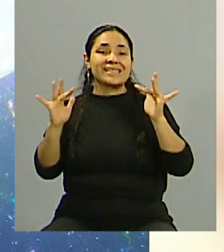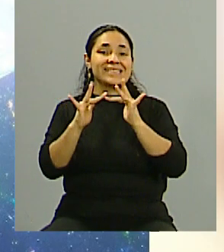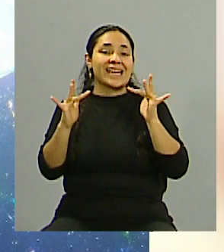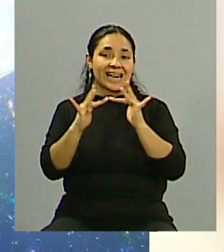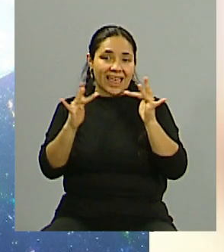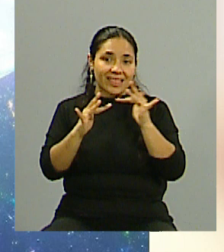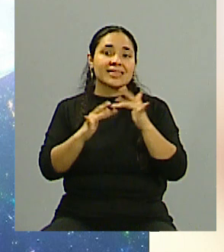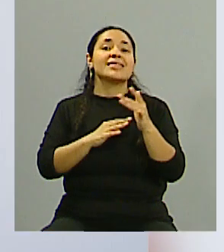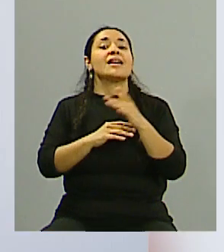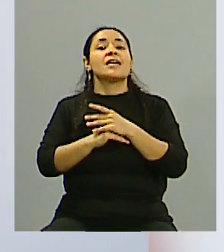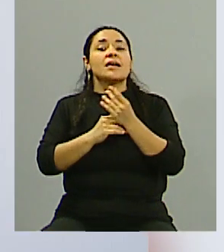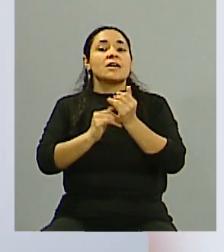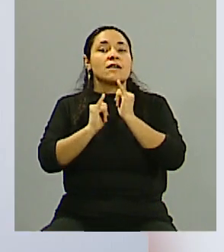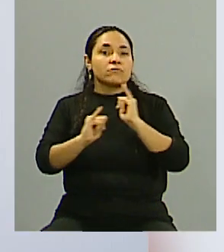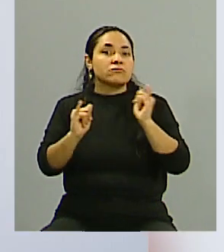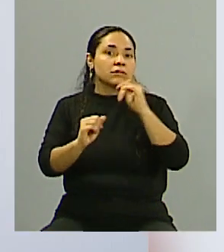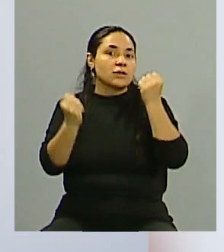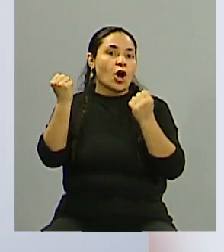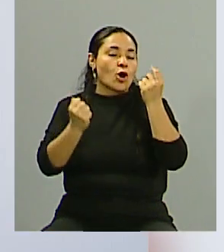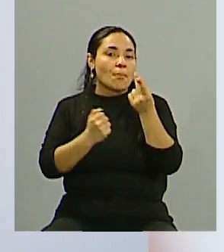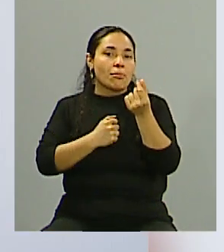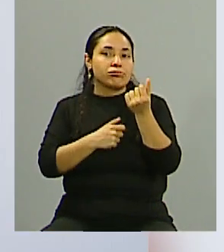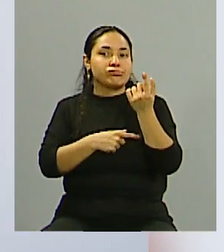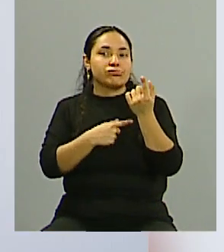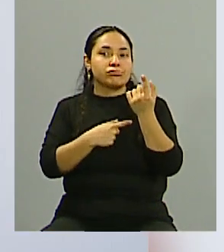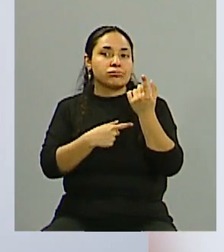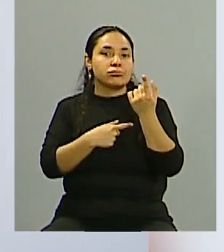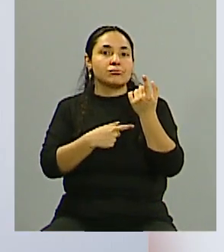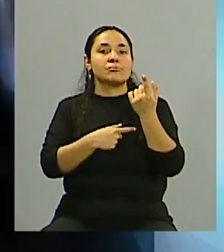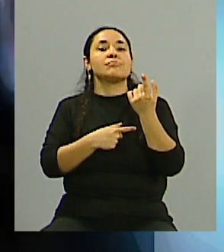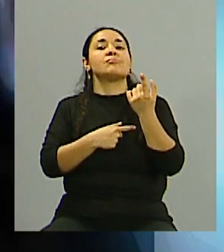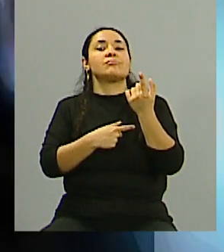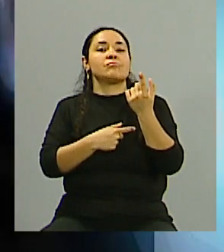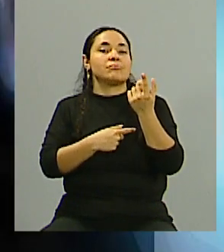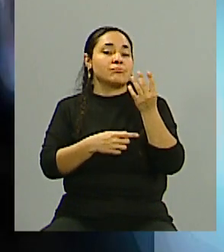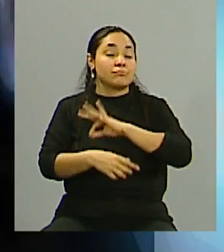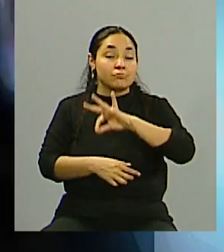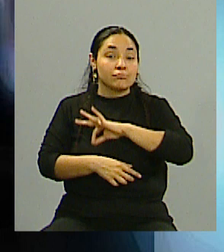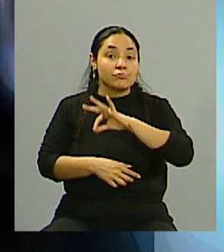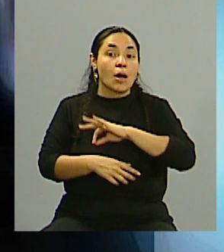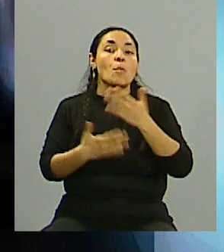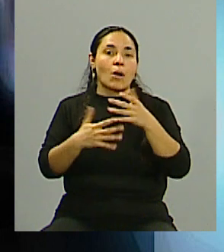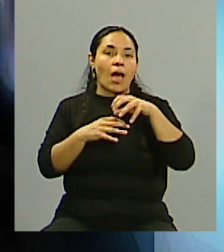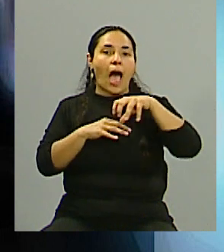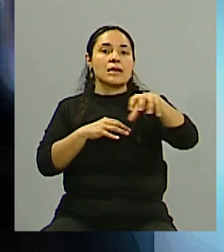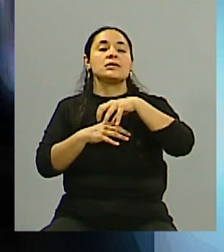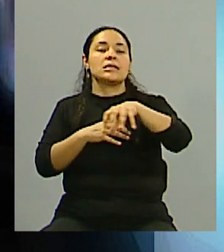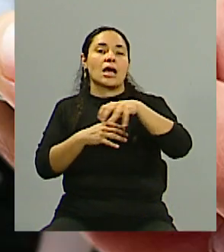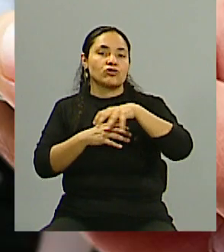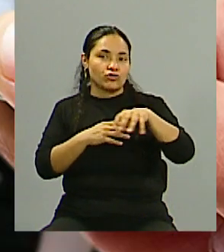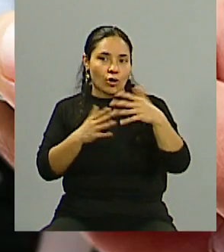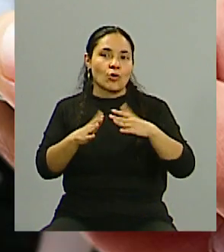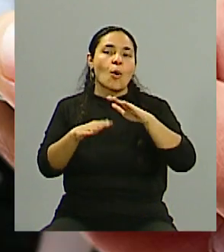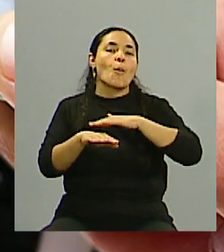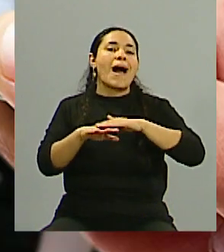en mano de obra y genere económicamente reconocimiento económico, se pueda distribuir como asignación básica universal.